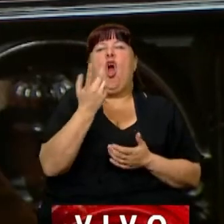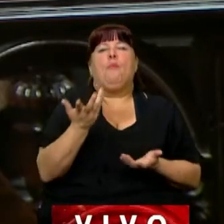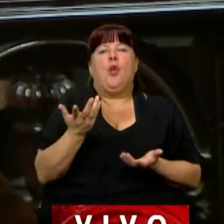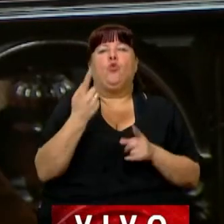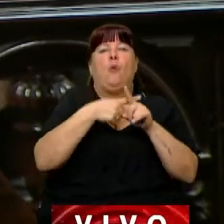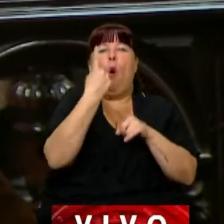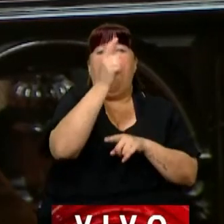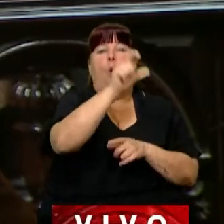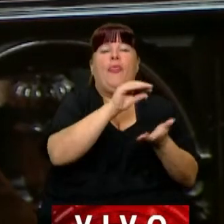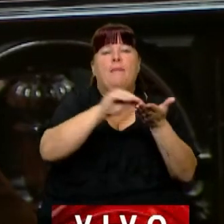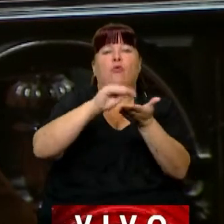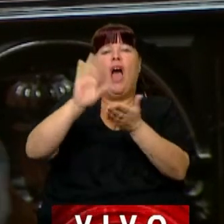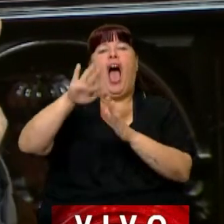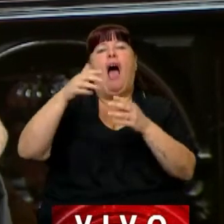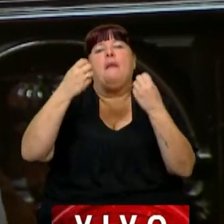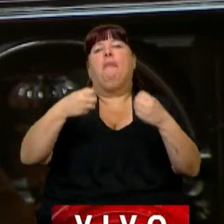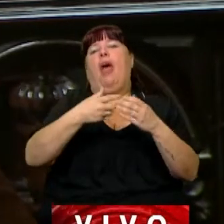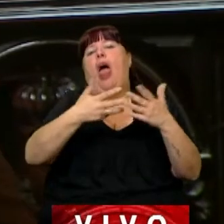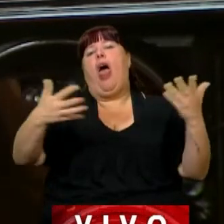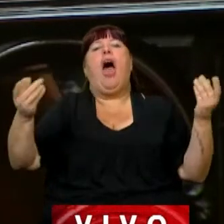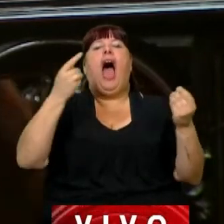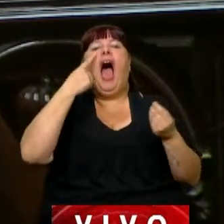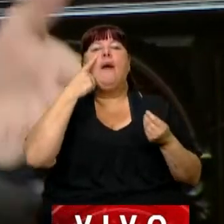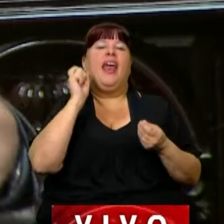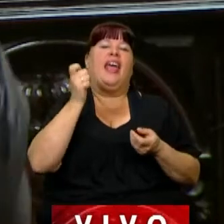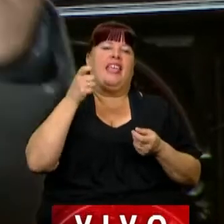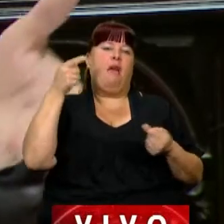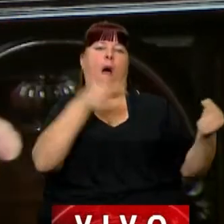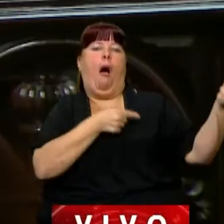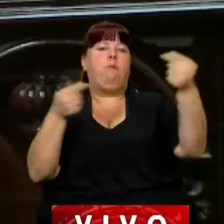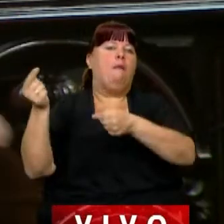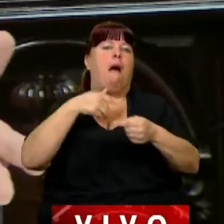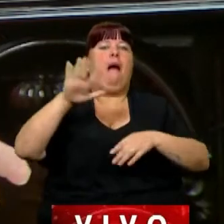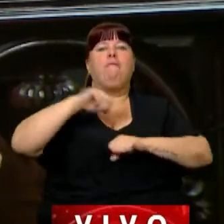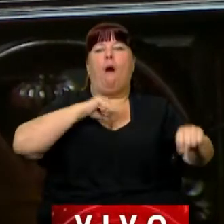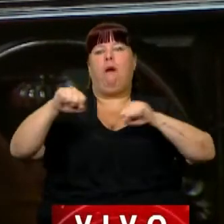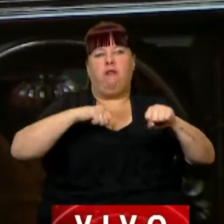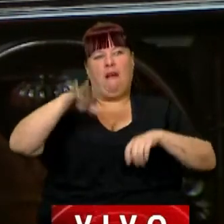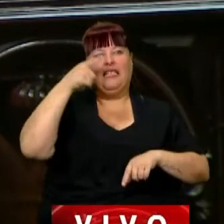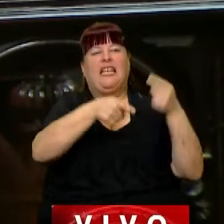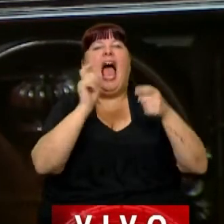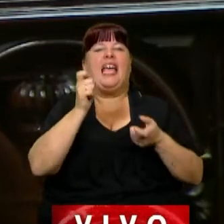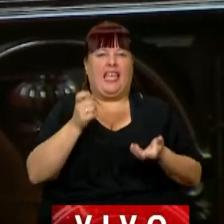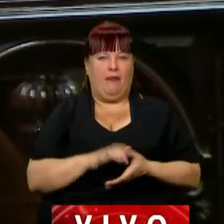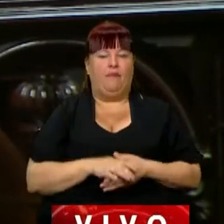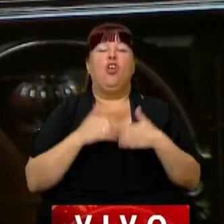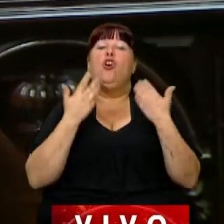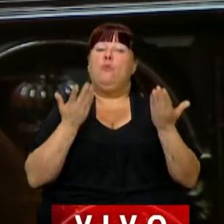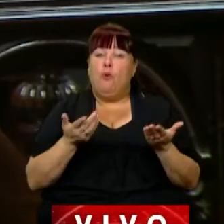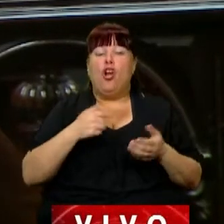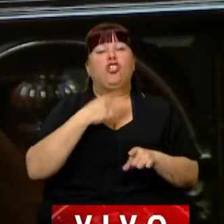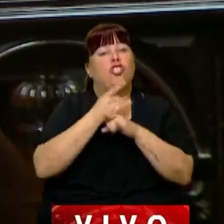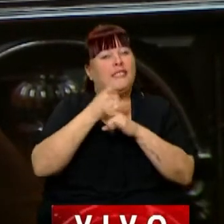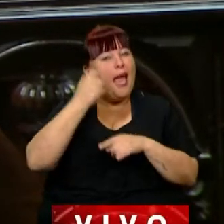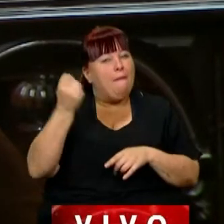por diputado que muchas veces se pierde para ver quién ataca más al otro. Por eso, trato